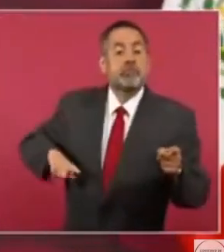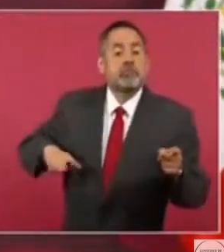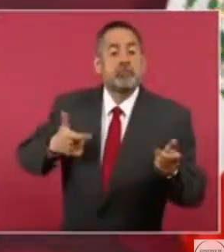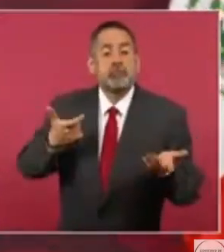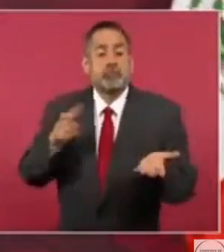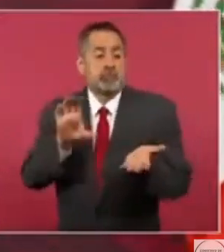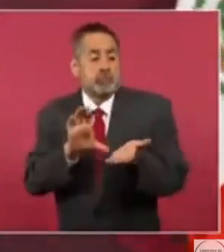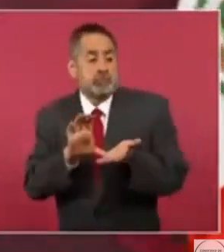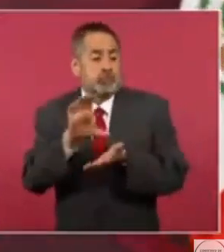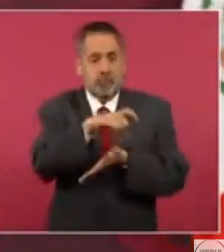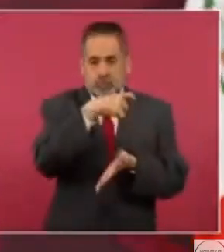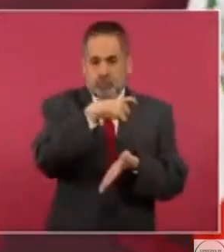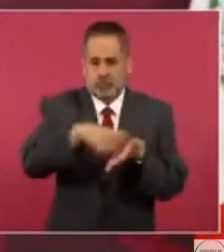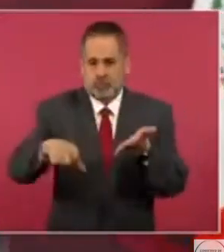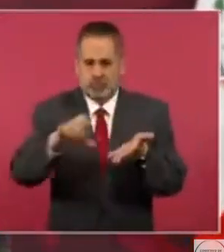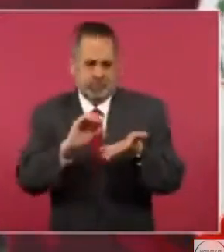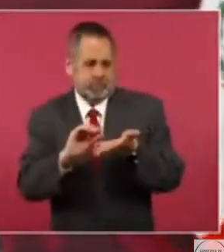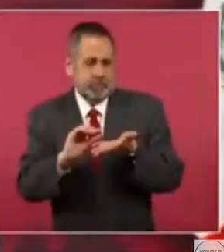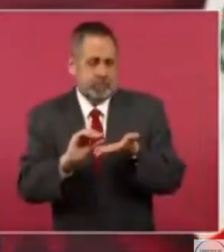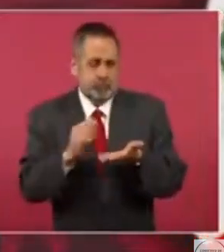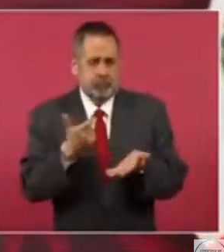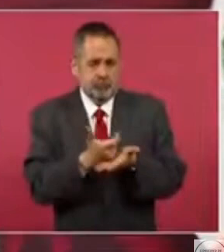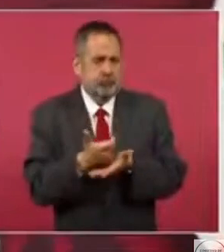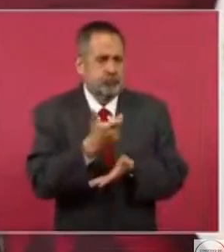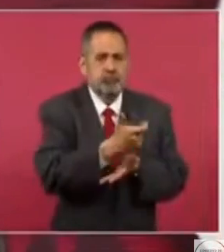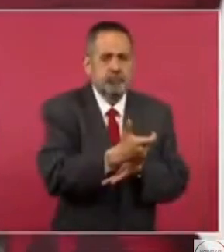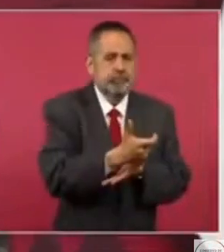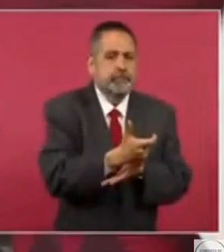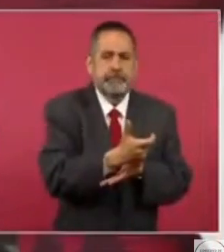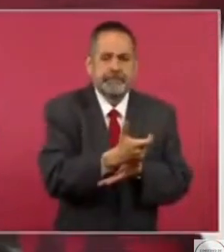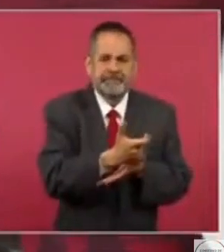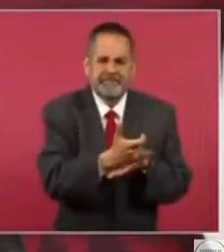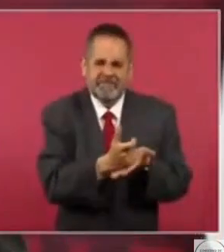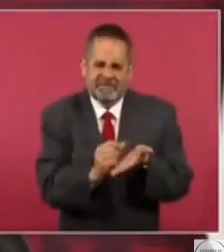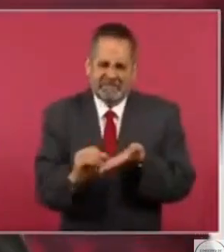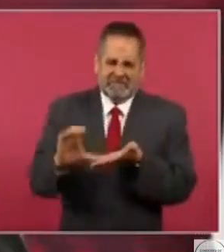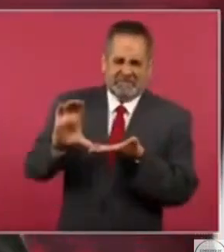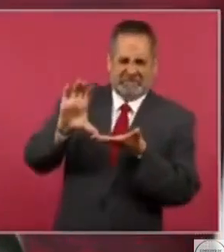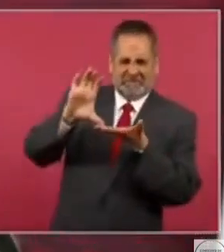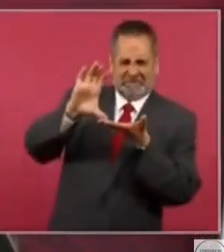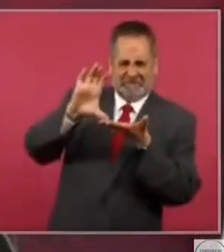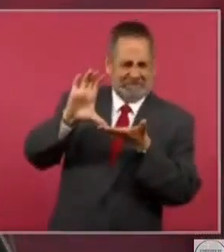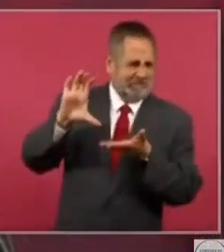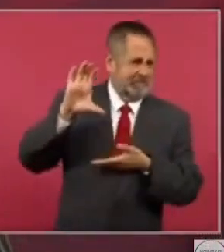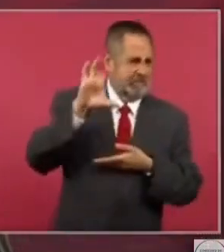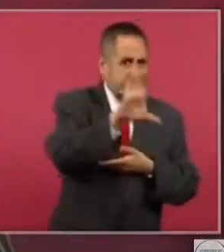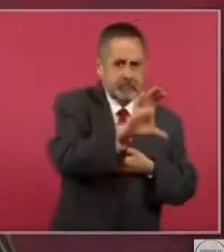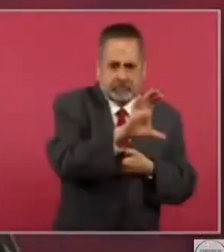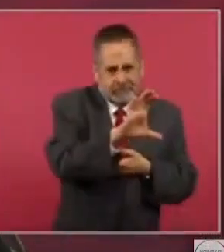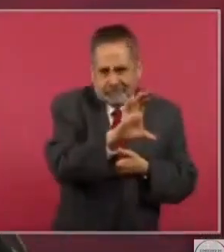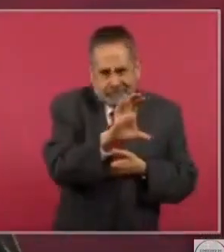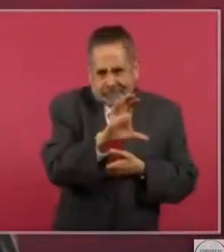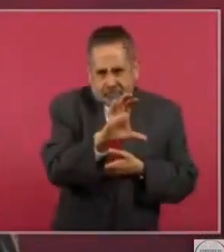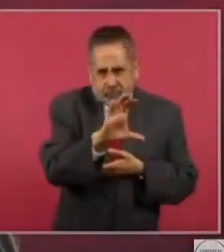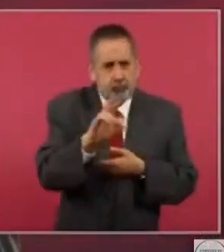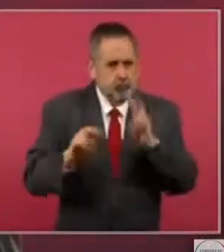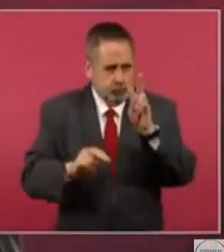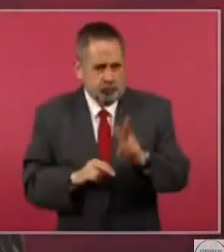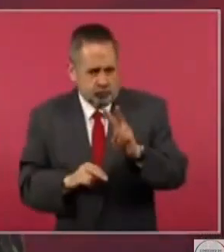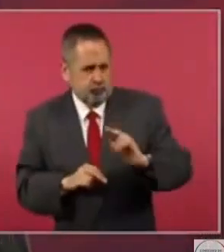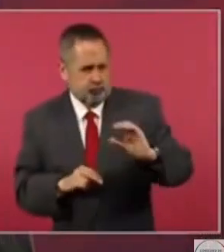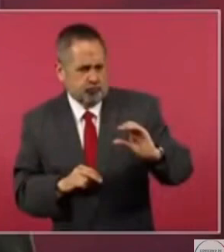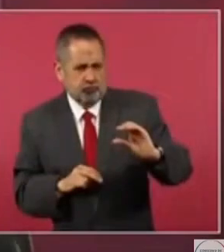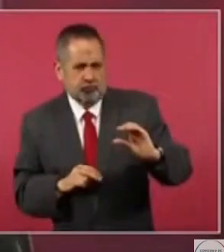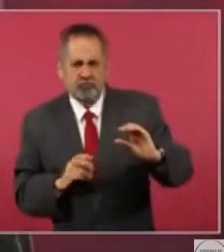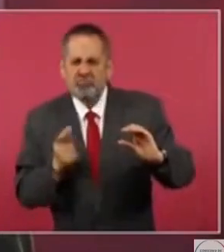y se pagó más de lo que